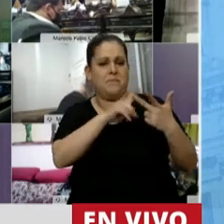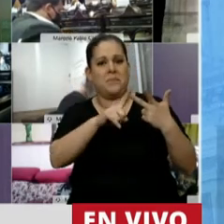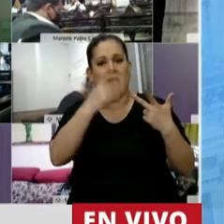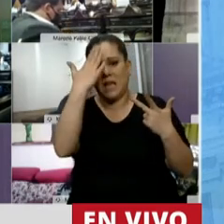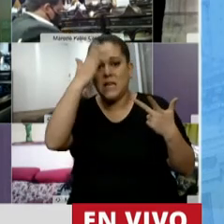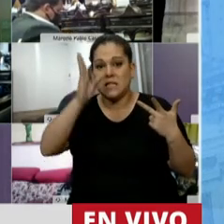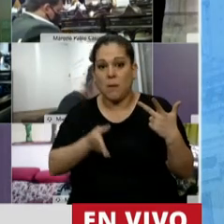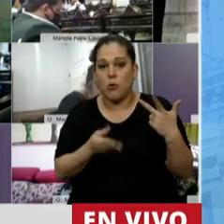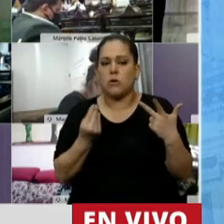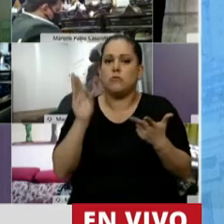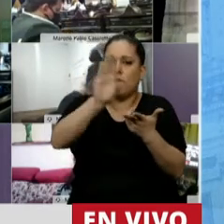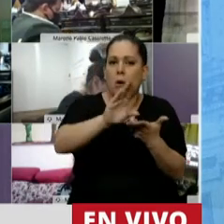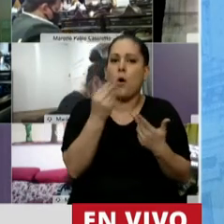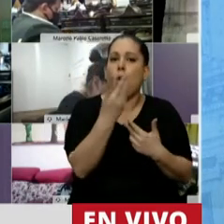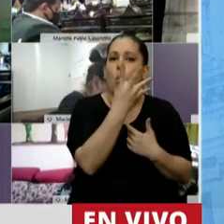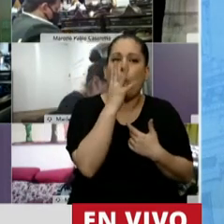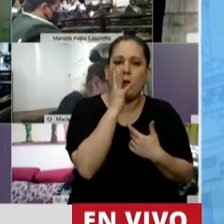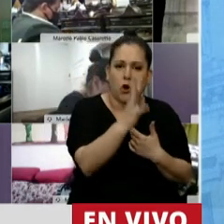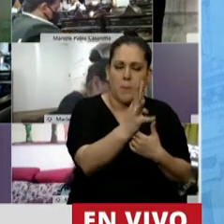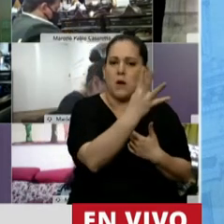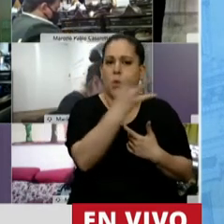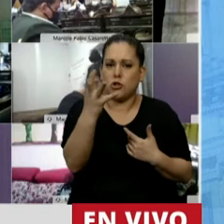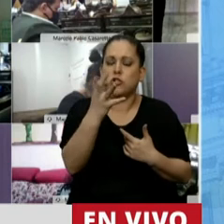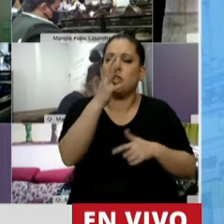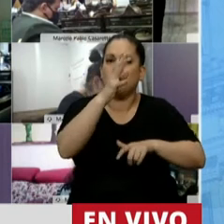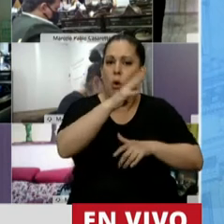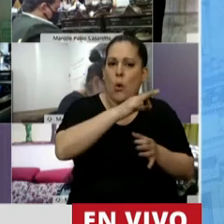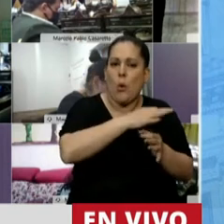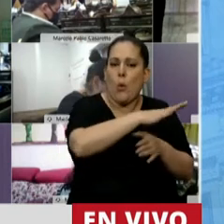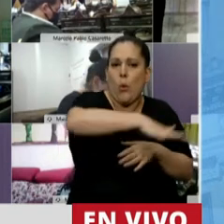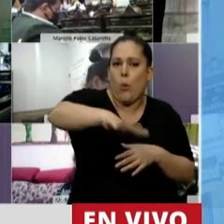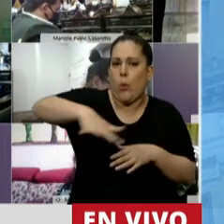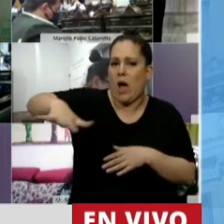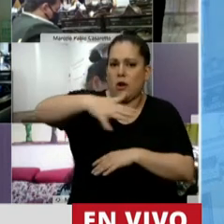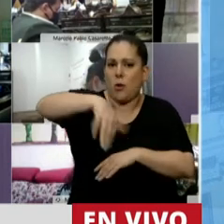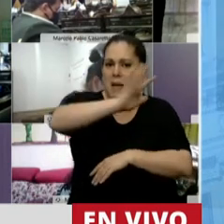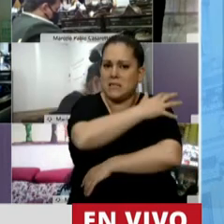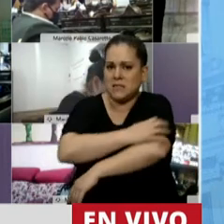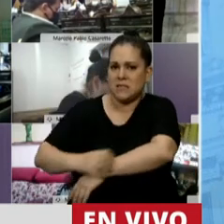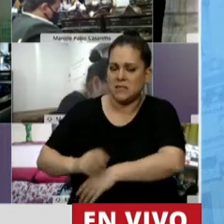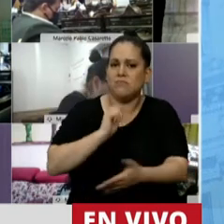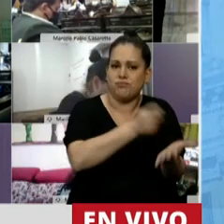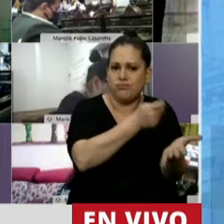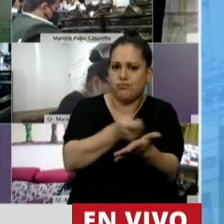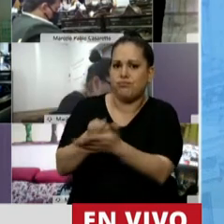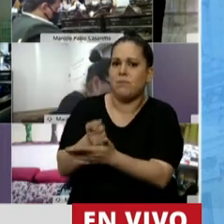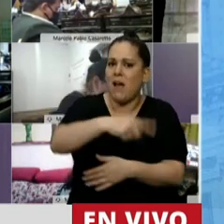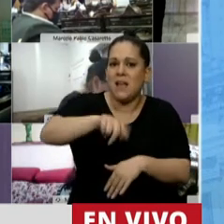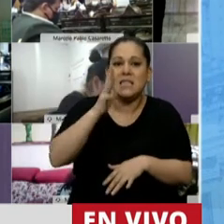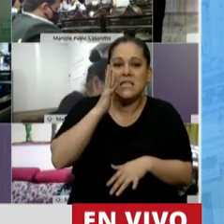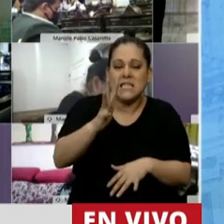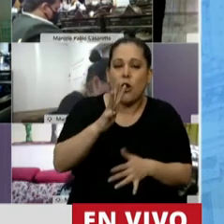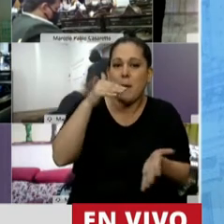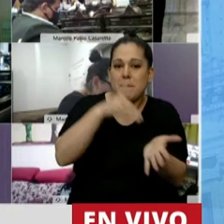invertir en los más de 4.416 barrios populares que involucran a más de 5 millones de personas. Son